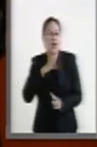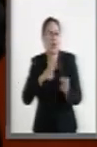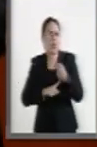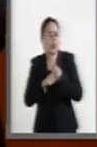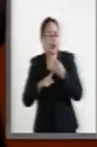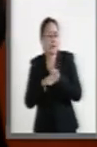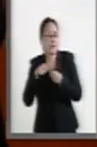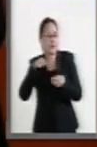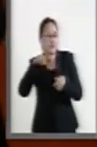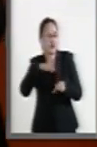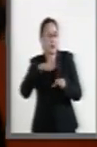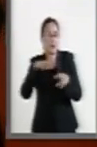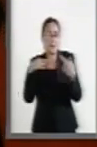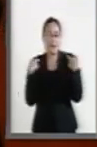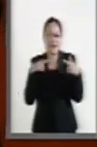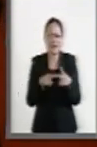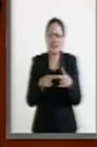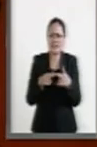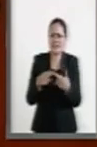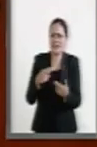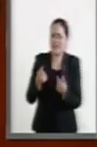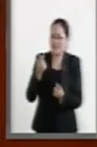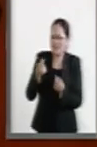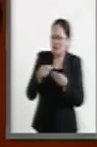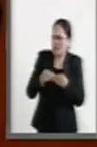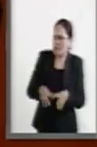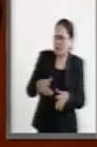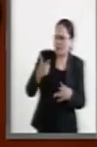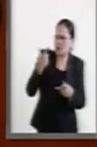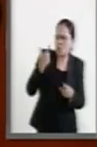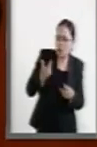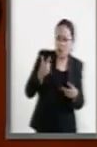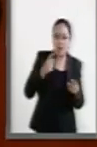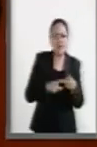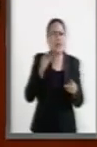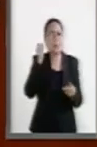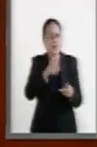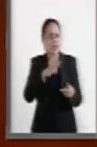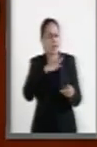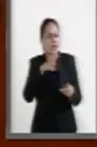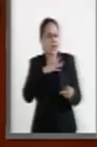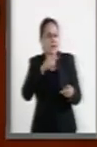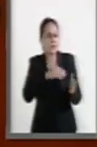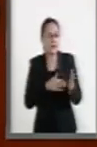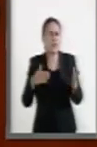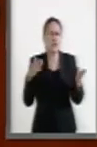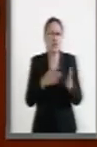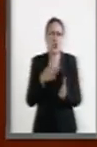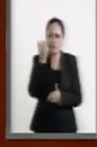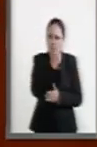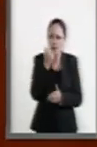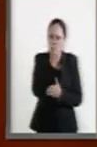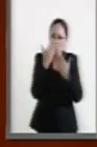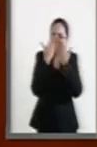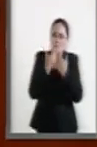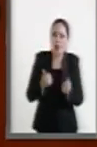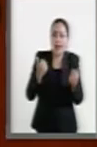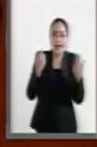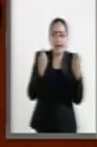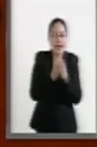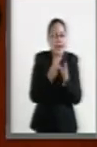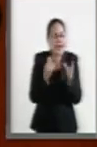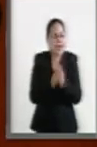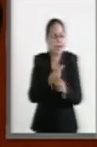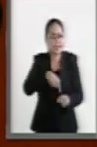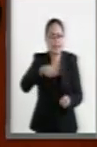que no solamente supuso pérdidas económicas, sino que también dejó a millones de alumnos sin clases. Sin